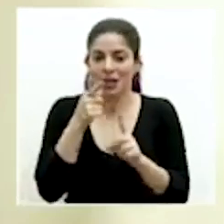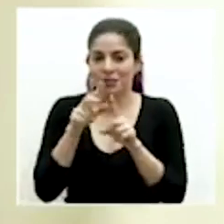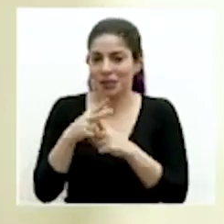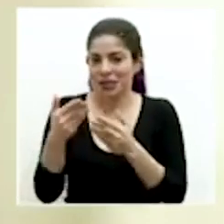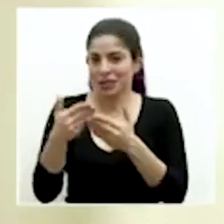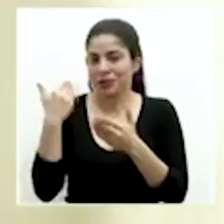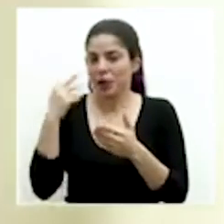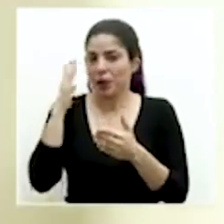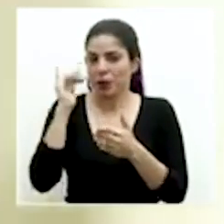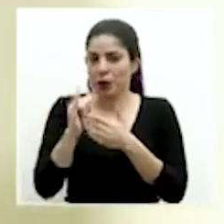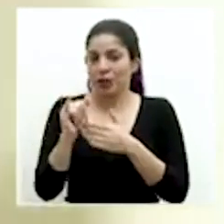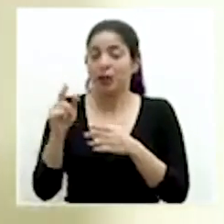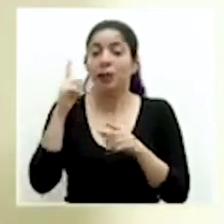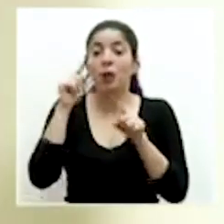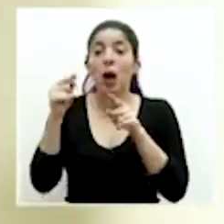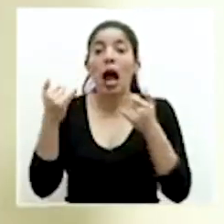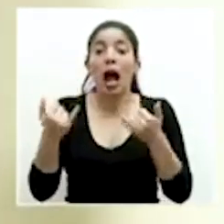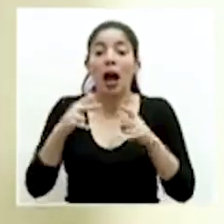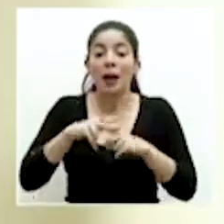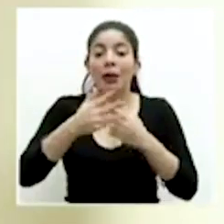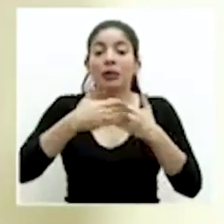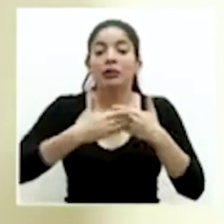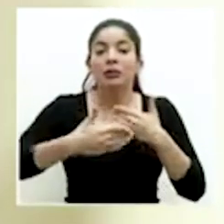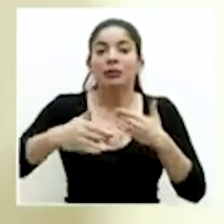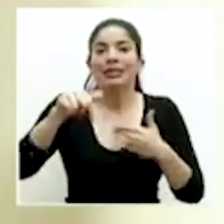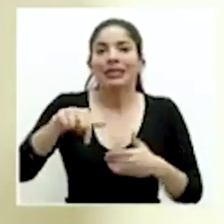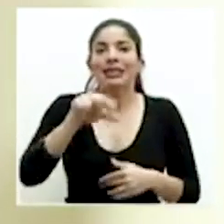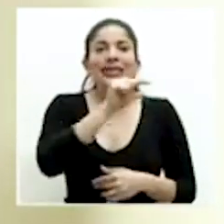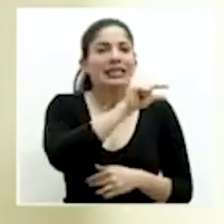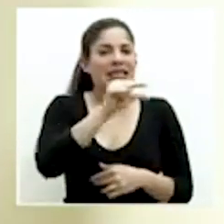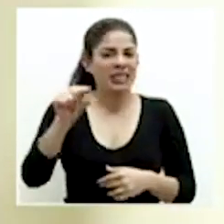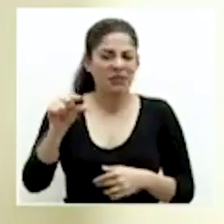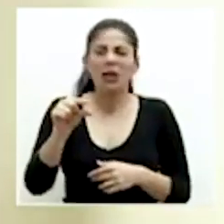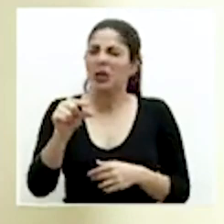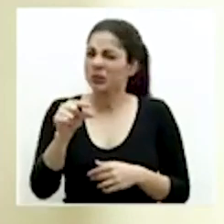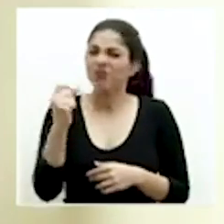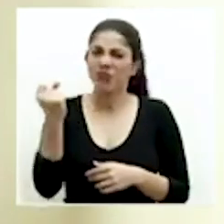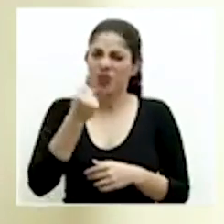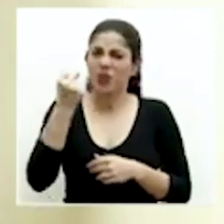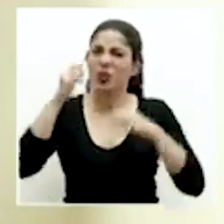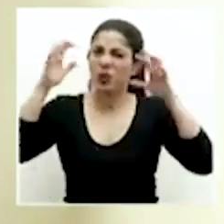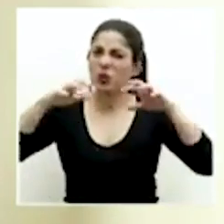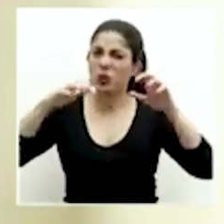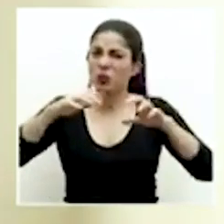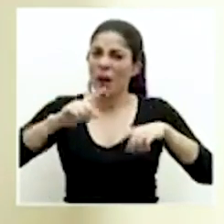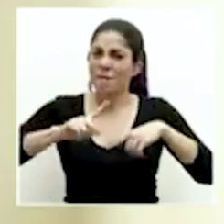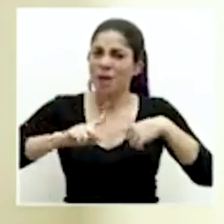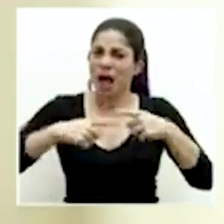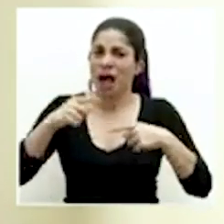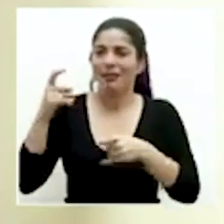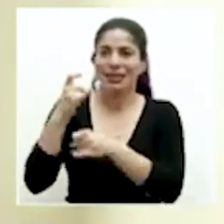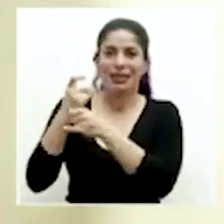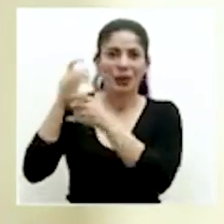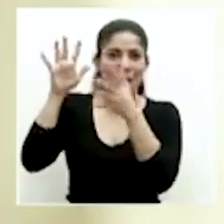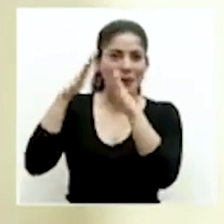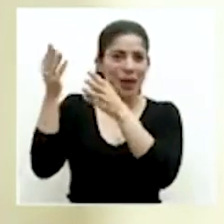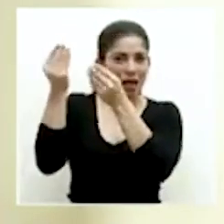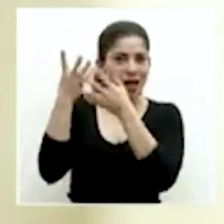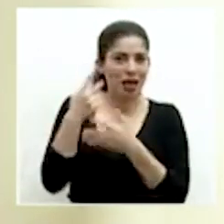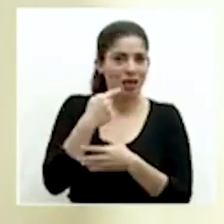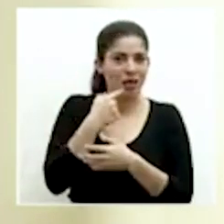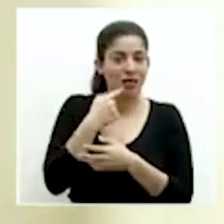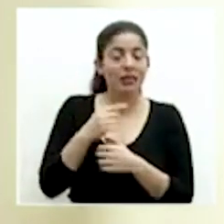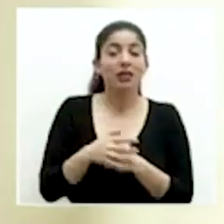y es que estamos entrando en una semana que va a ser bastante lluviosa, según los pronósticos del Instituto Meteorológico Nacional,